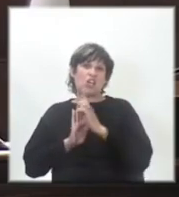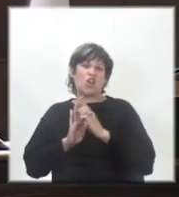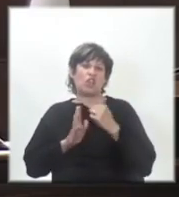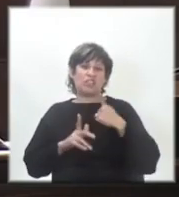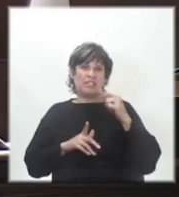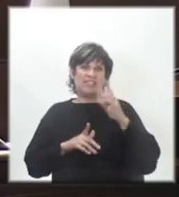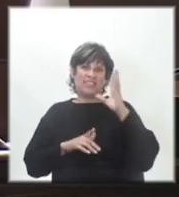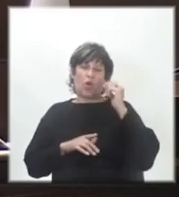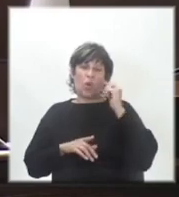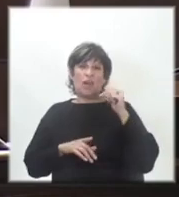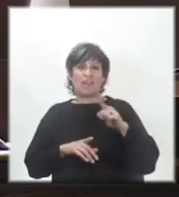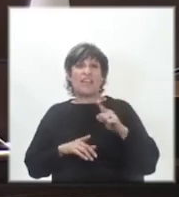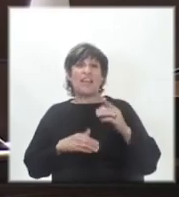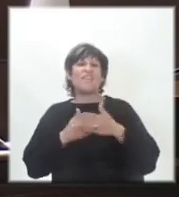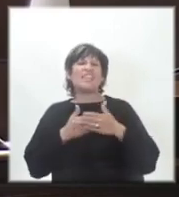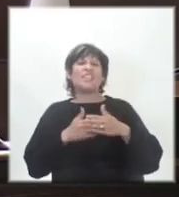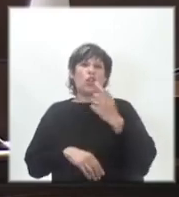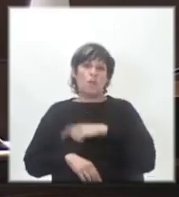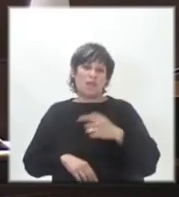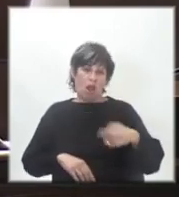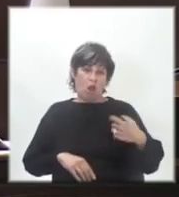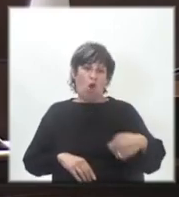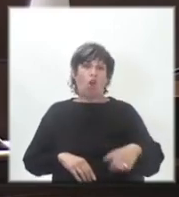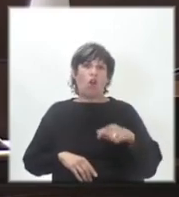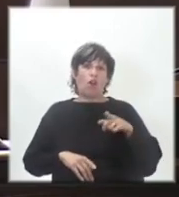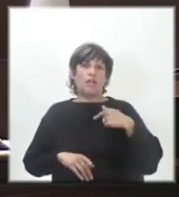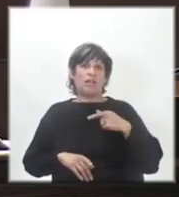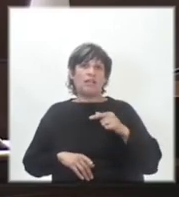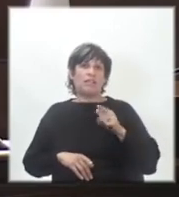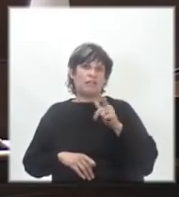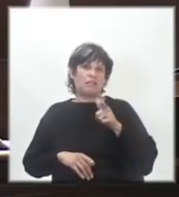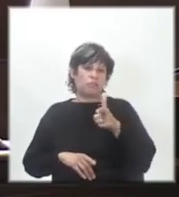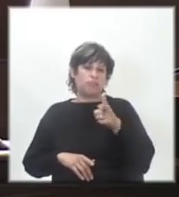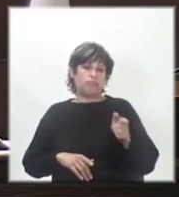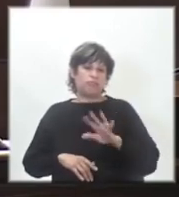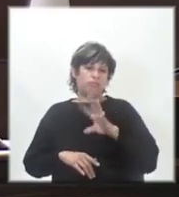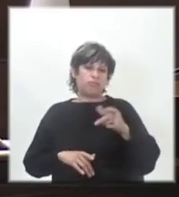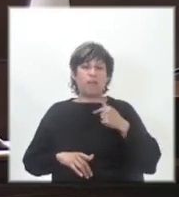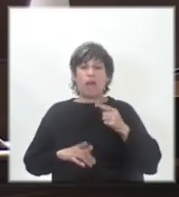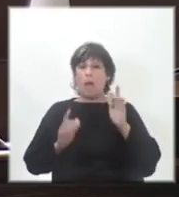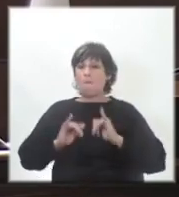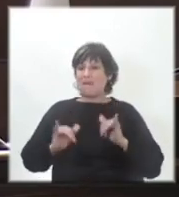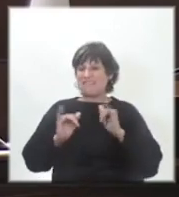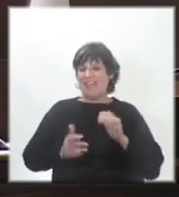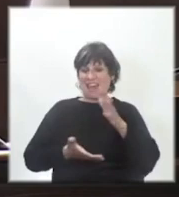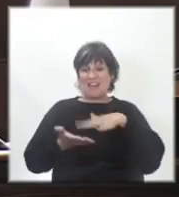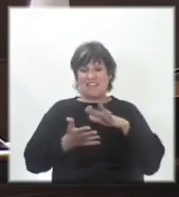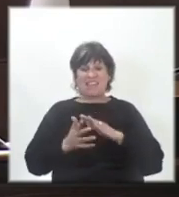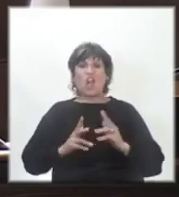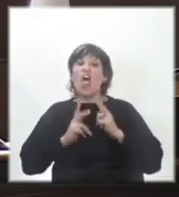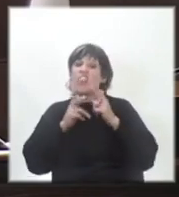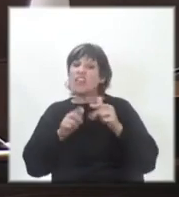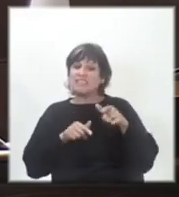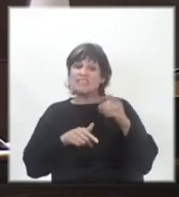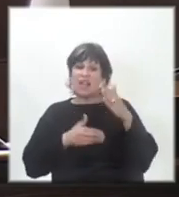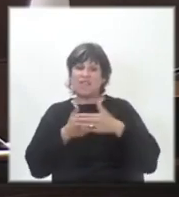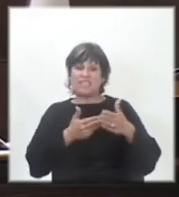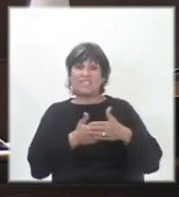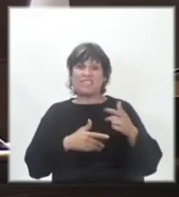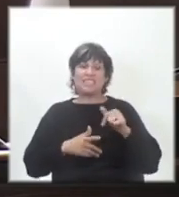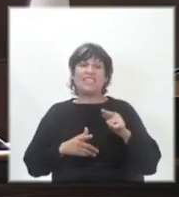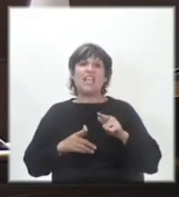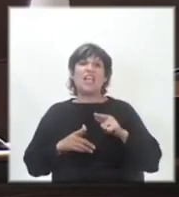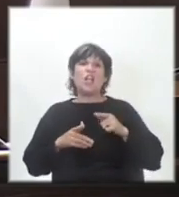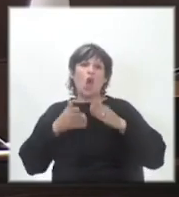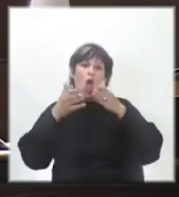señora. Vecinos de Peñarol. Delincuentes armados se pasean por el barrio. Dicen los vecinos, no digo yo. Vecinos de Paso de la